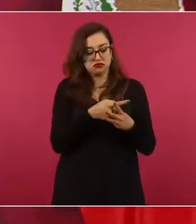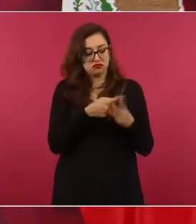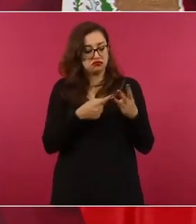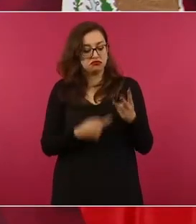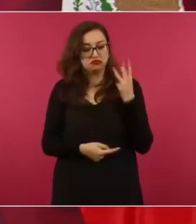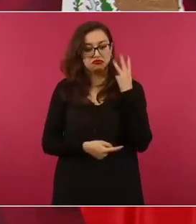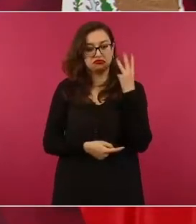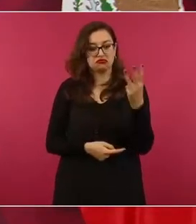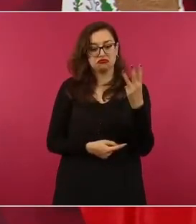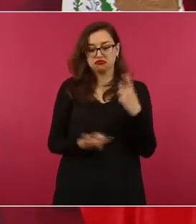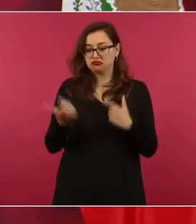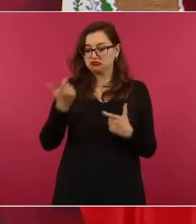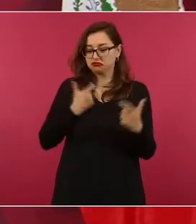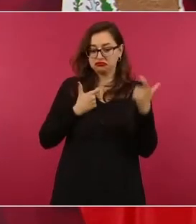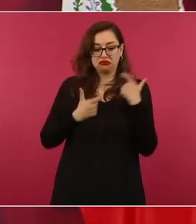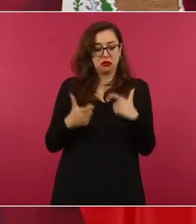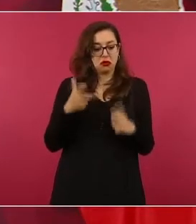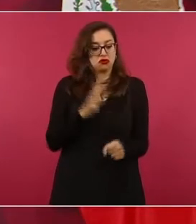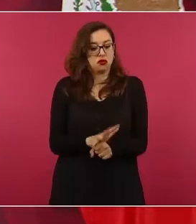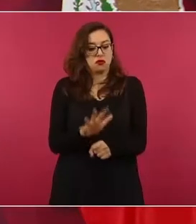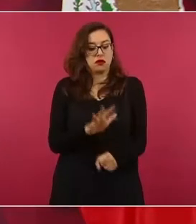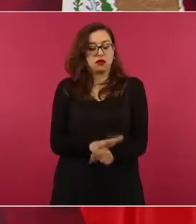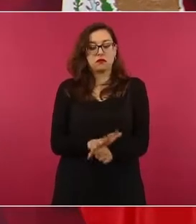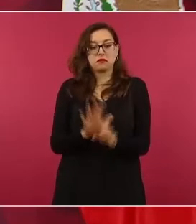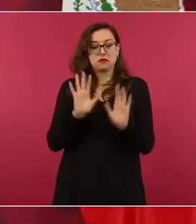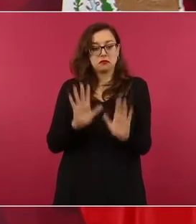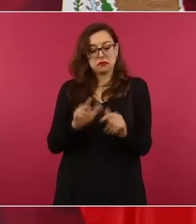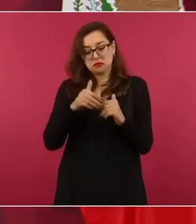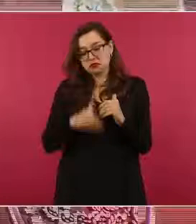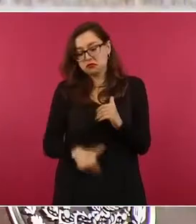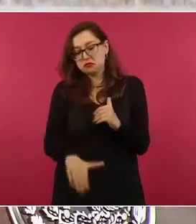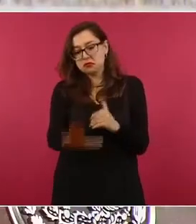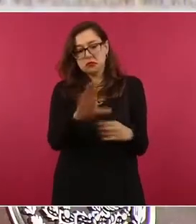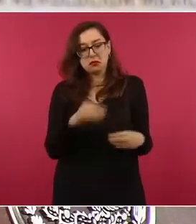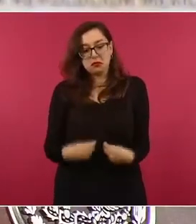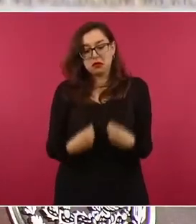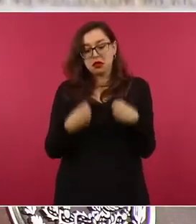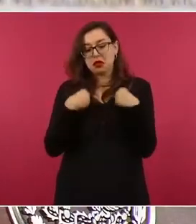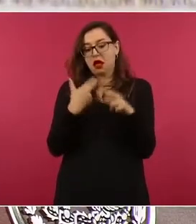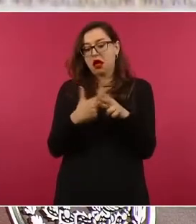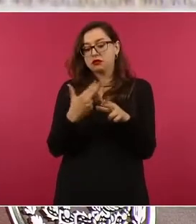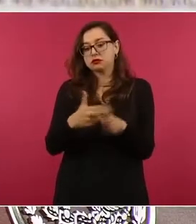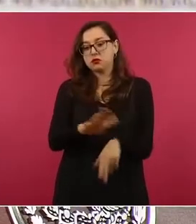voy a tener ingresos para que no me falte lo indispensable.